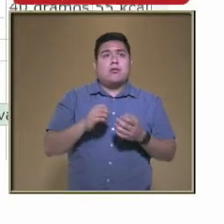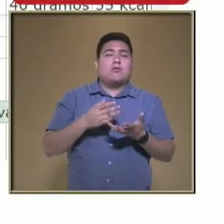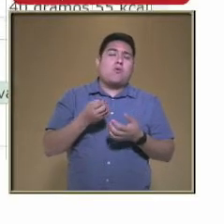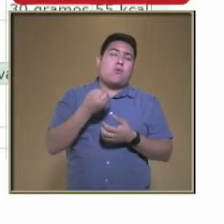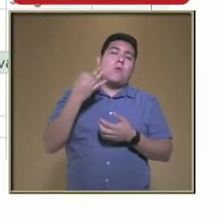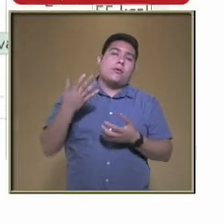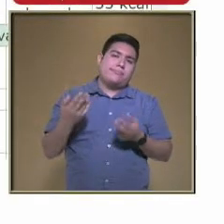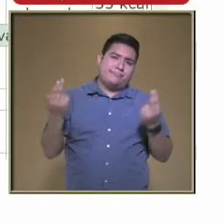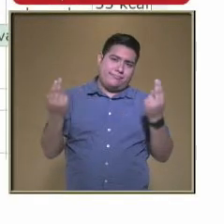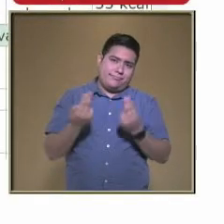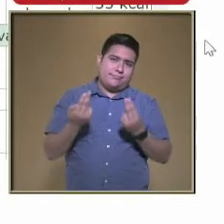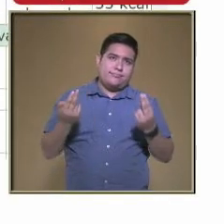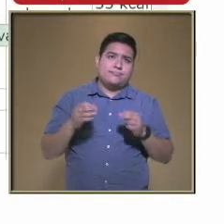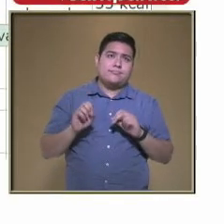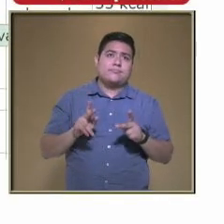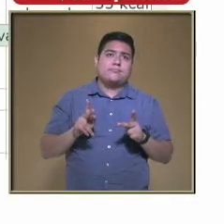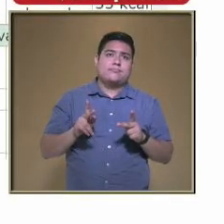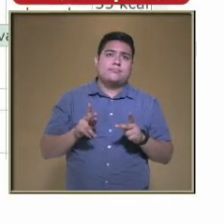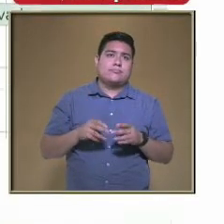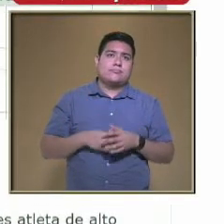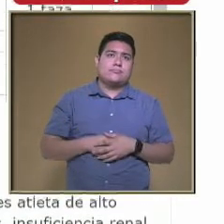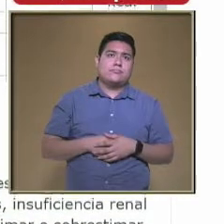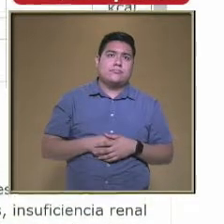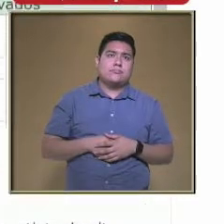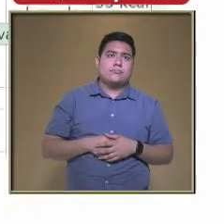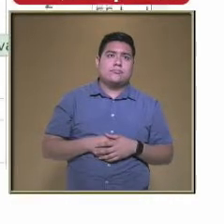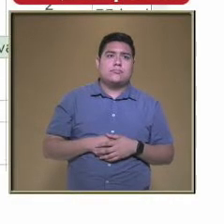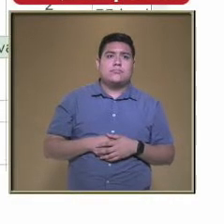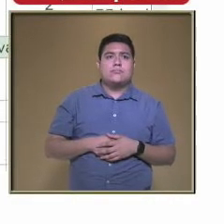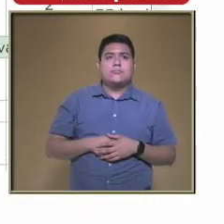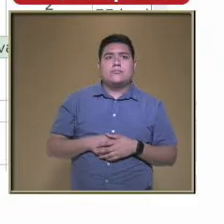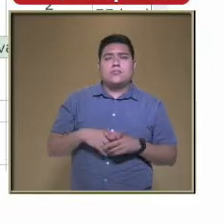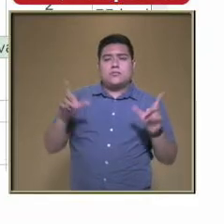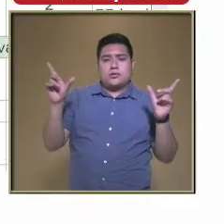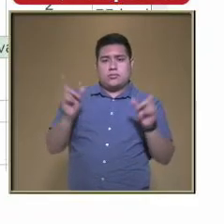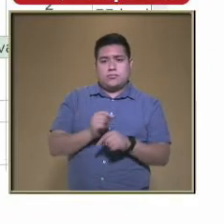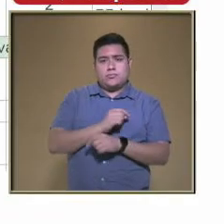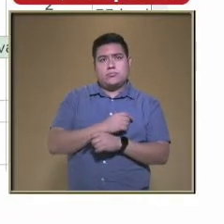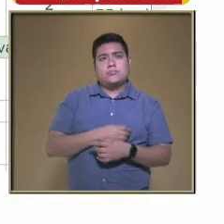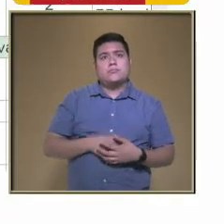Ahí están Vamos a dejar Esta página Para que luego Lo revises Con calma